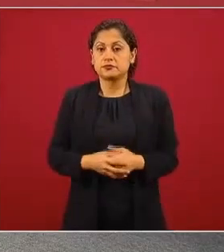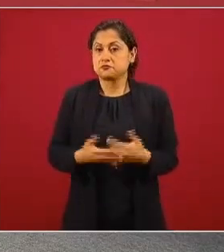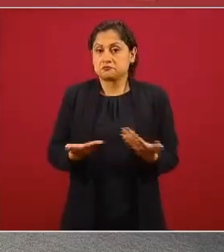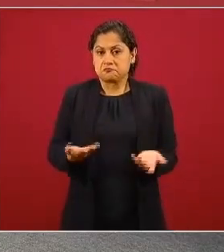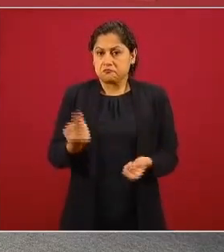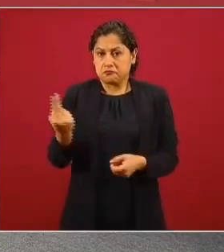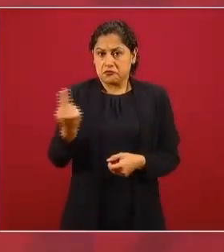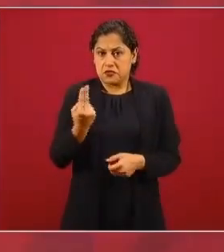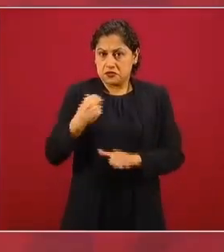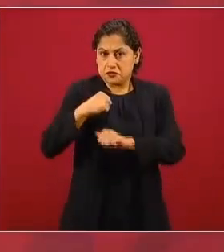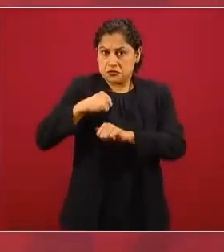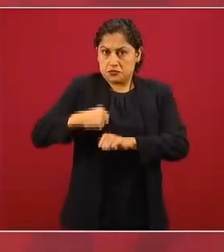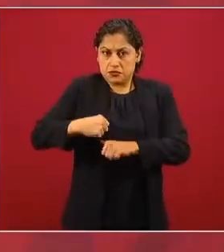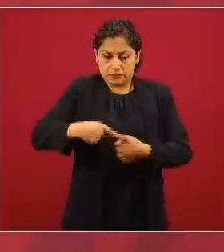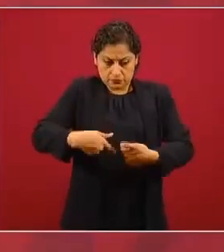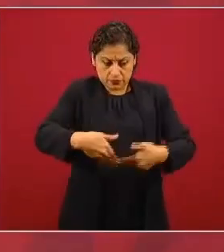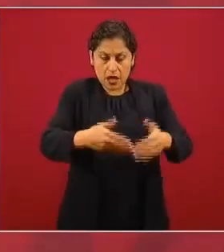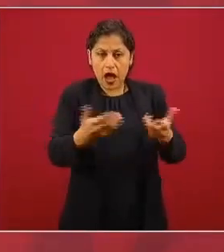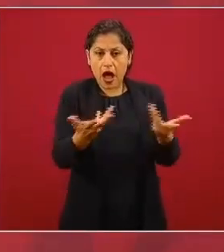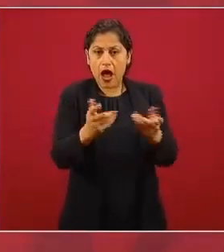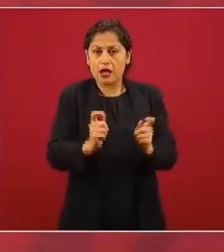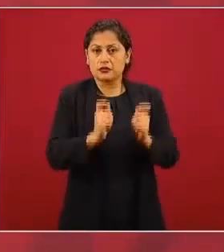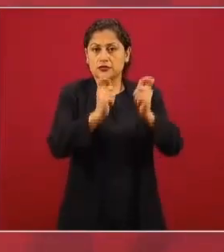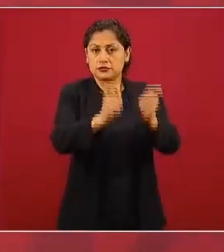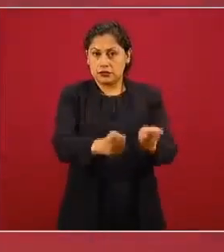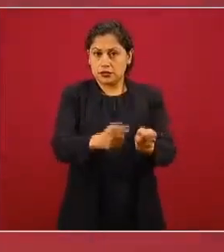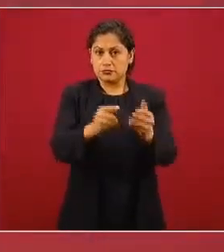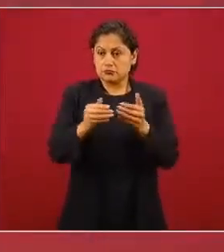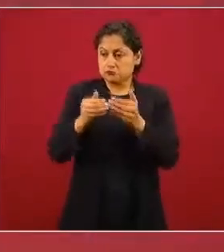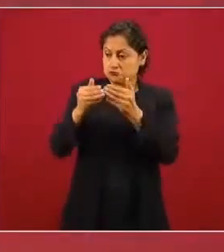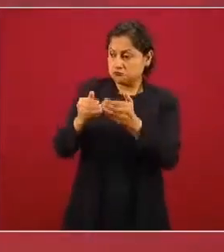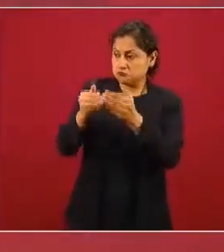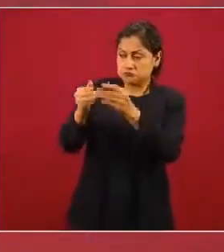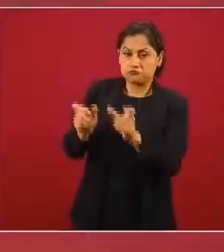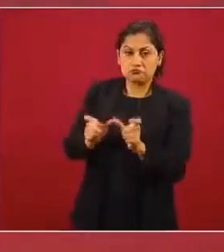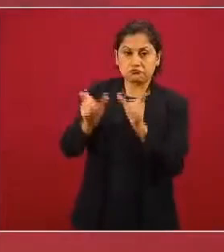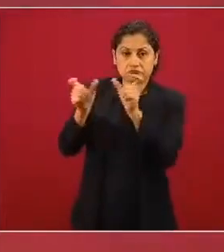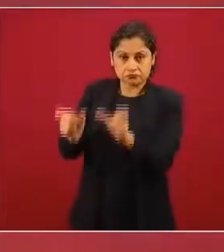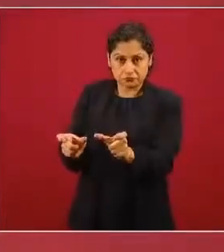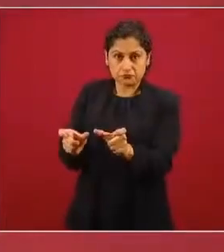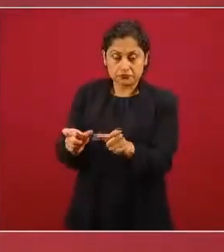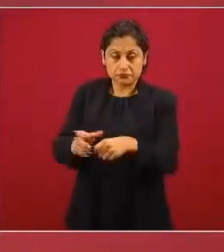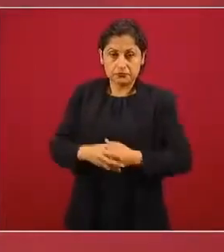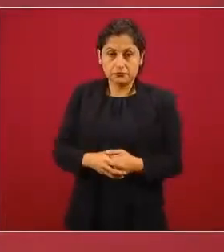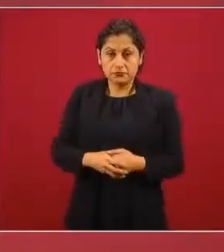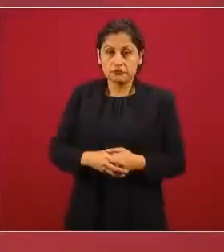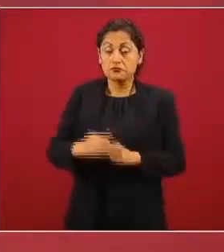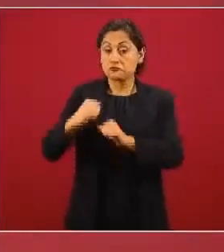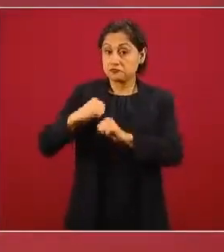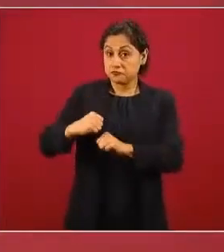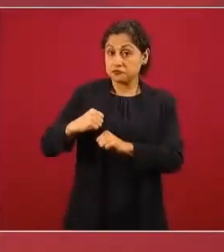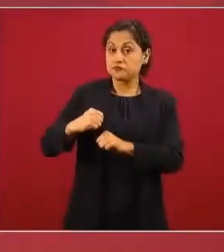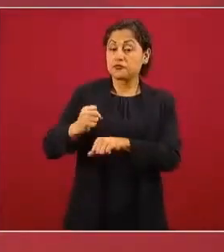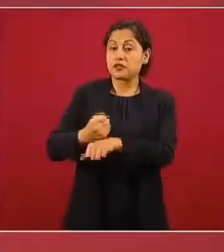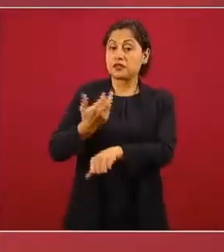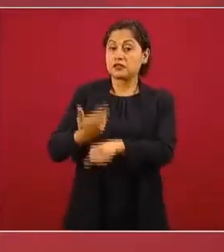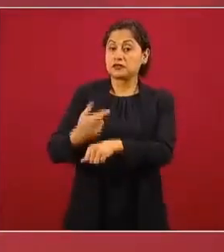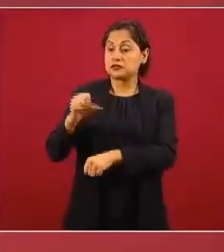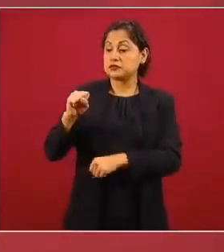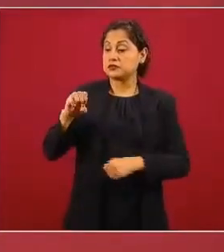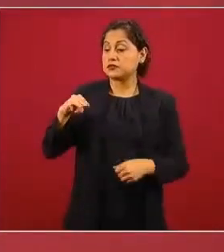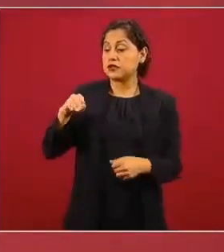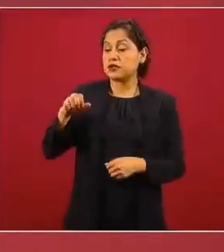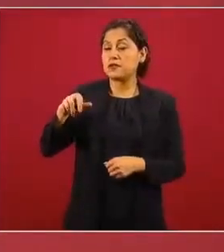autoridad. El control de los puertos, que la Secretaría de Marina regrese a los